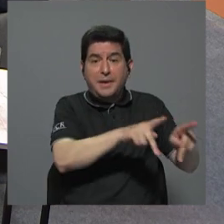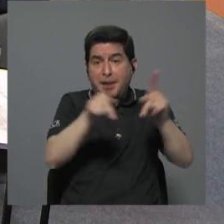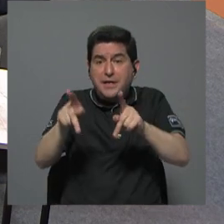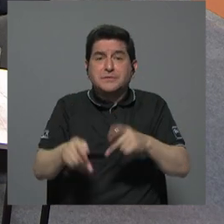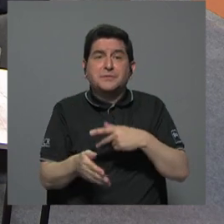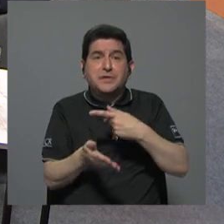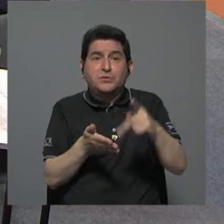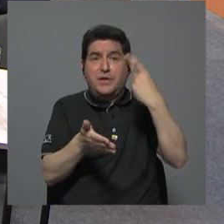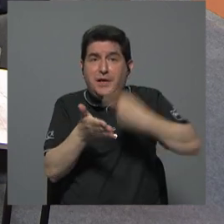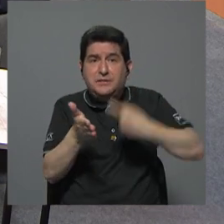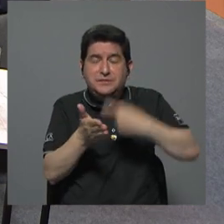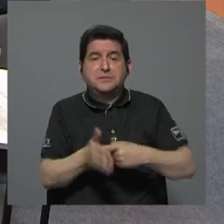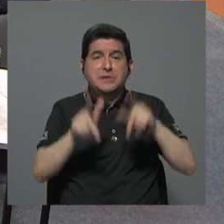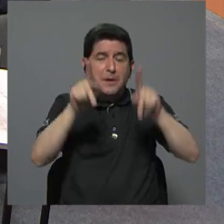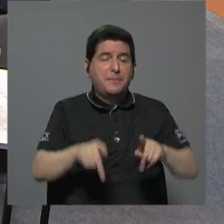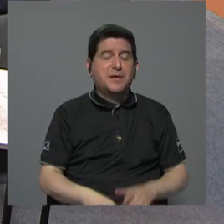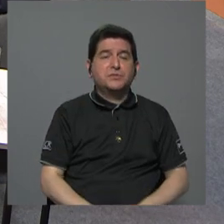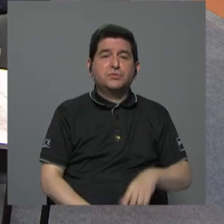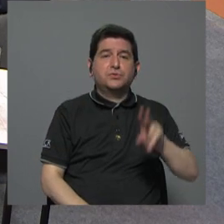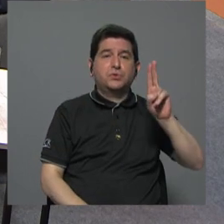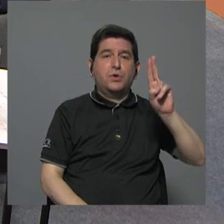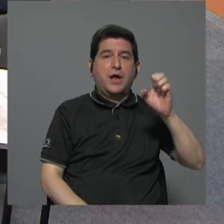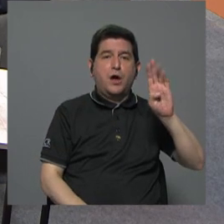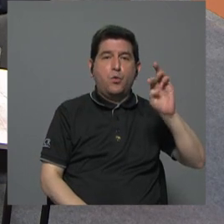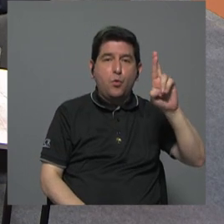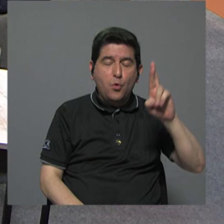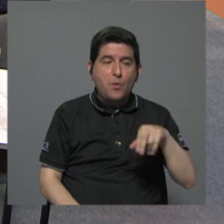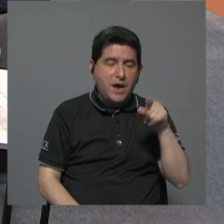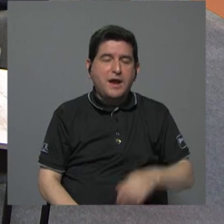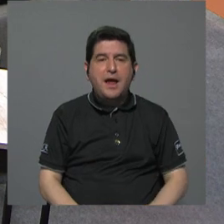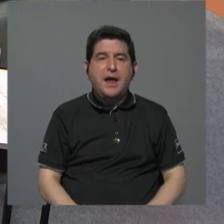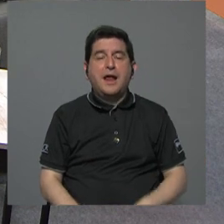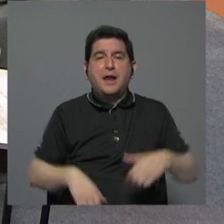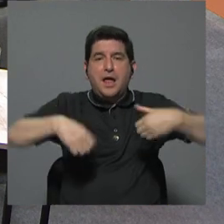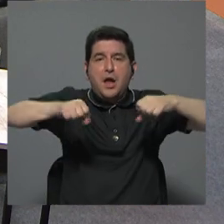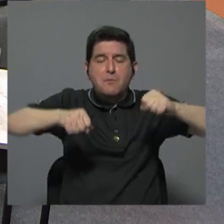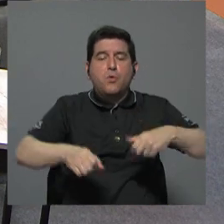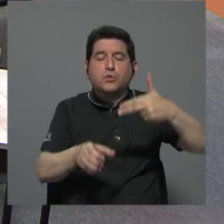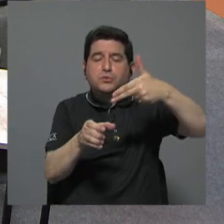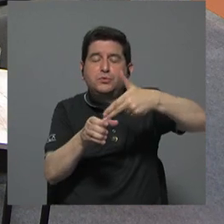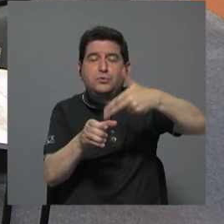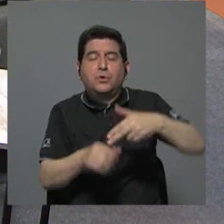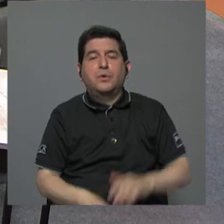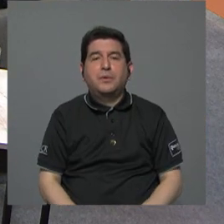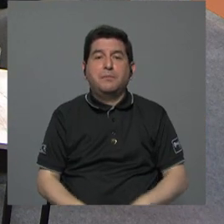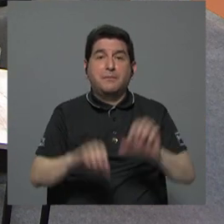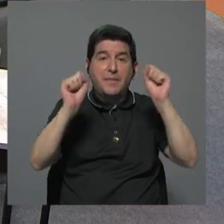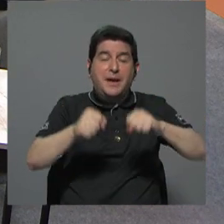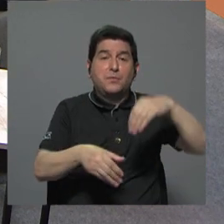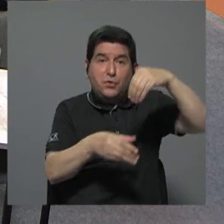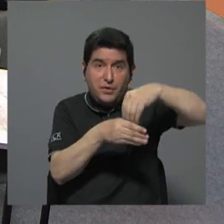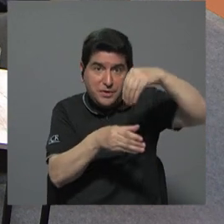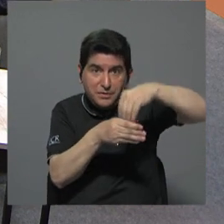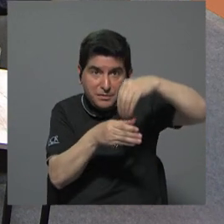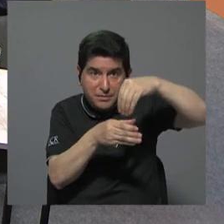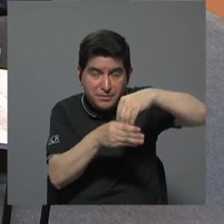pagamos, desde el muchacho de Uber que anda en la moto, el que está echando gasolina para alimentar un fondo que después